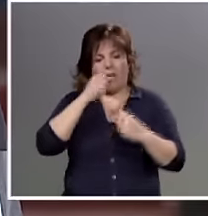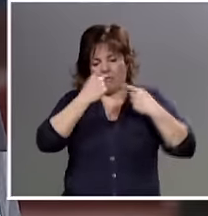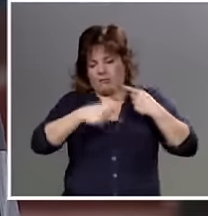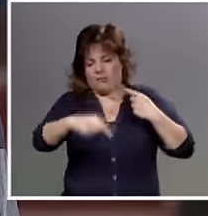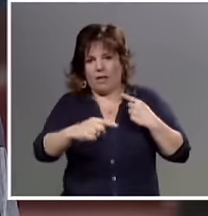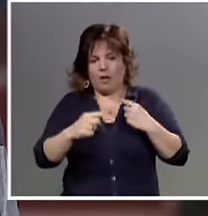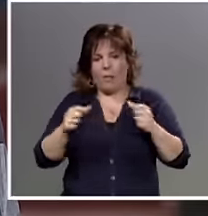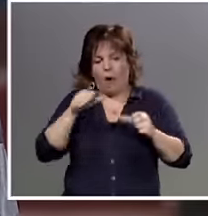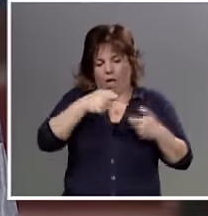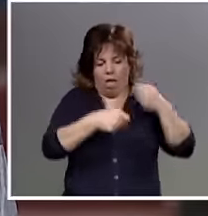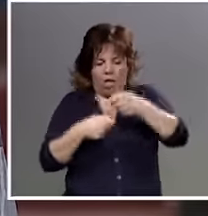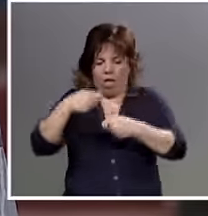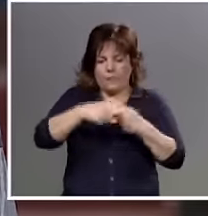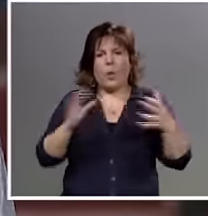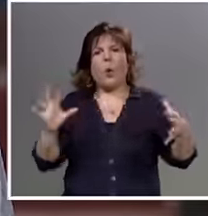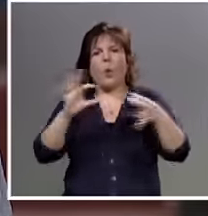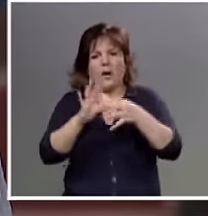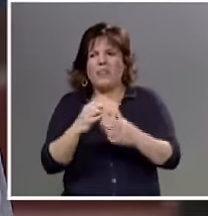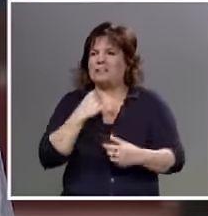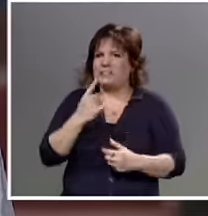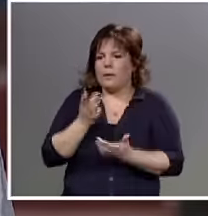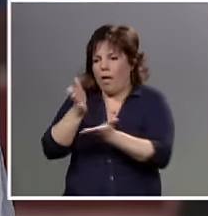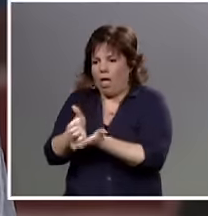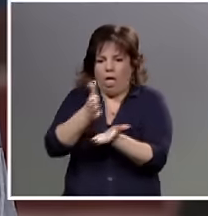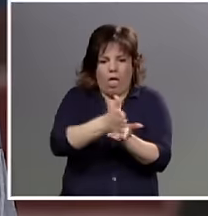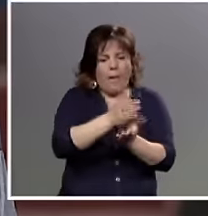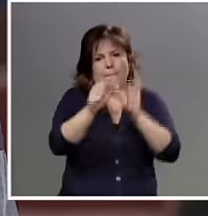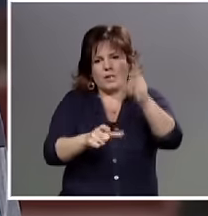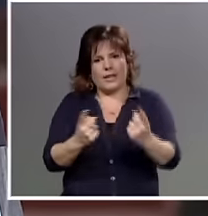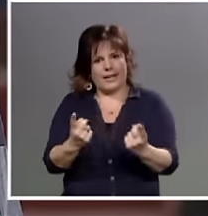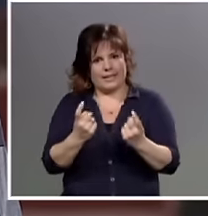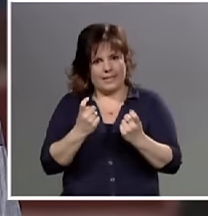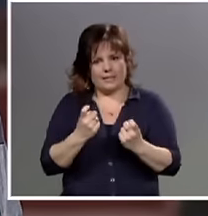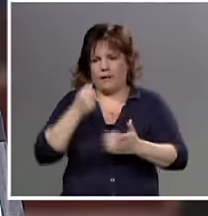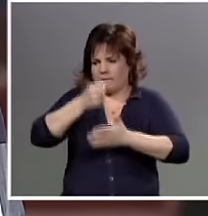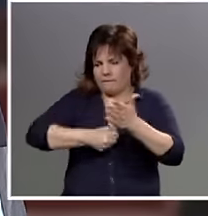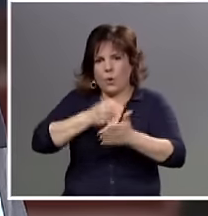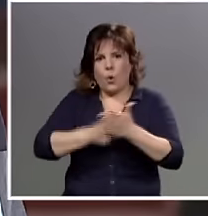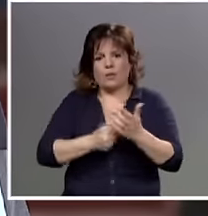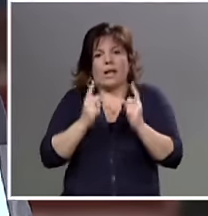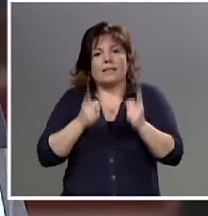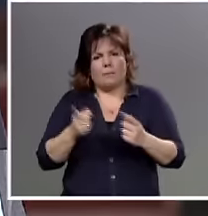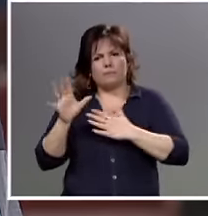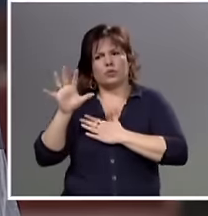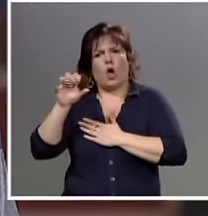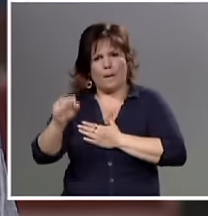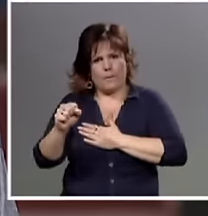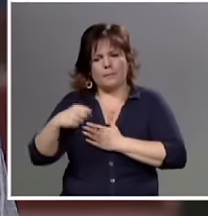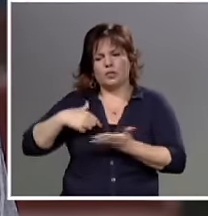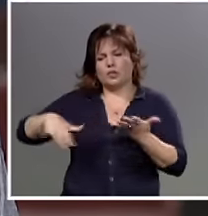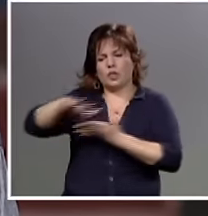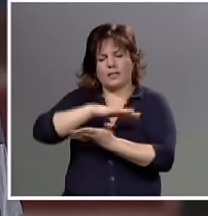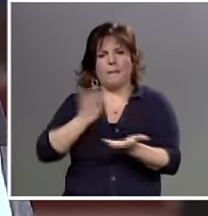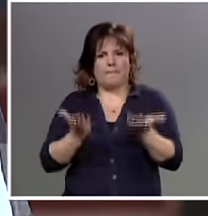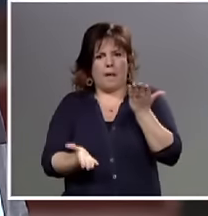construyeron. Unidad que ha servido para ser solidarios con los que más necesitan, para luchar y para comprometernos para una sociedad más